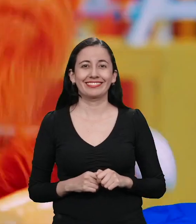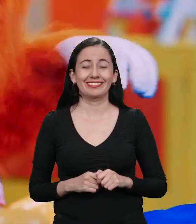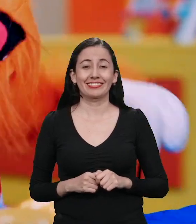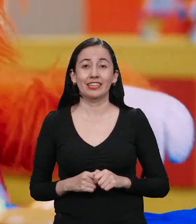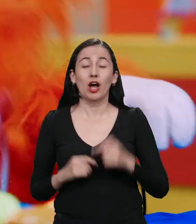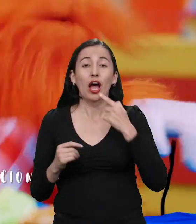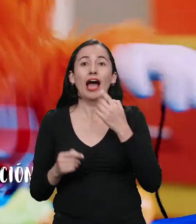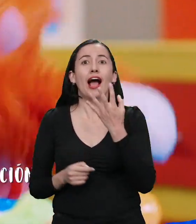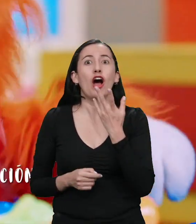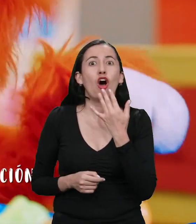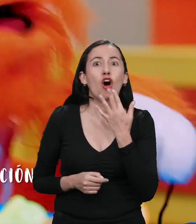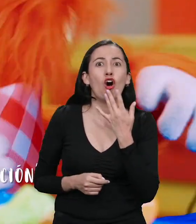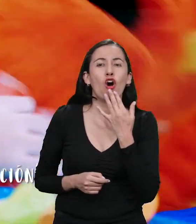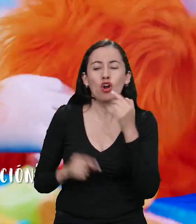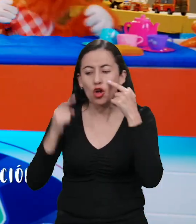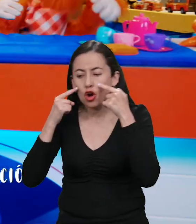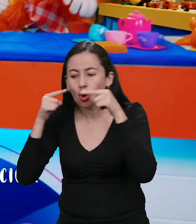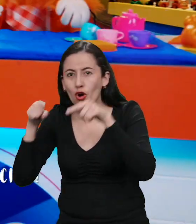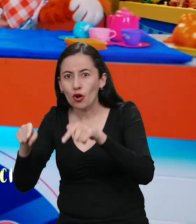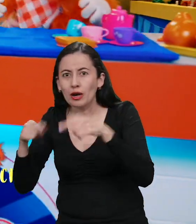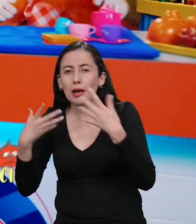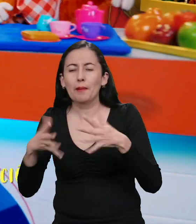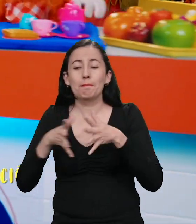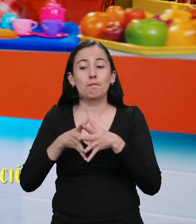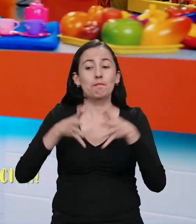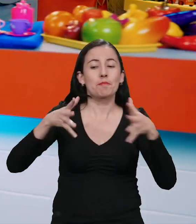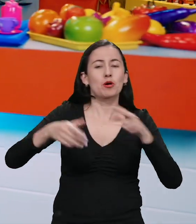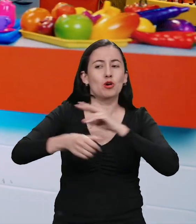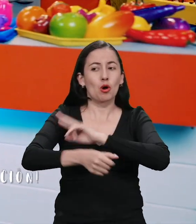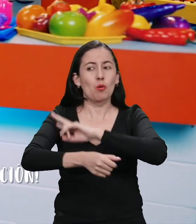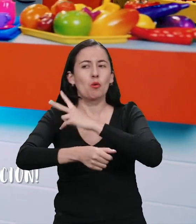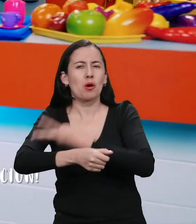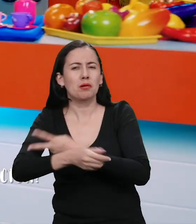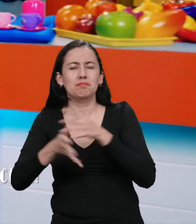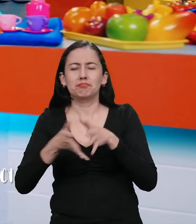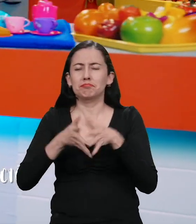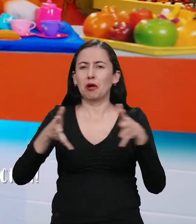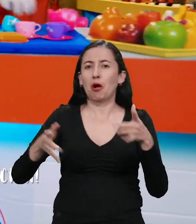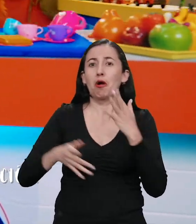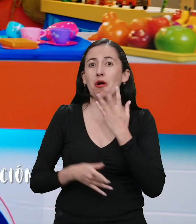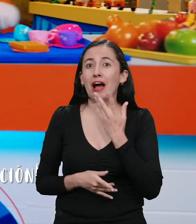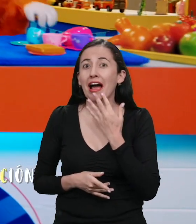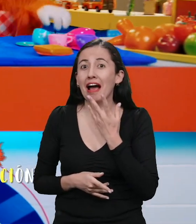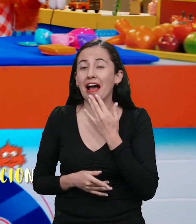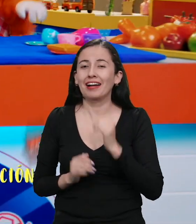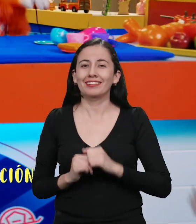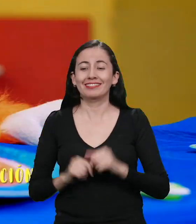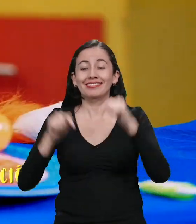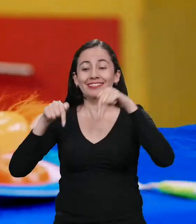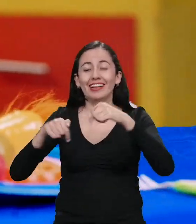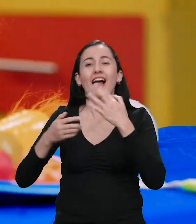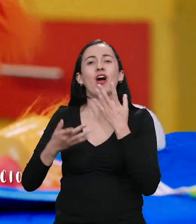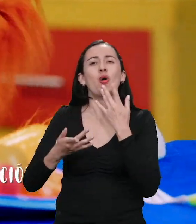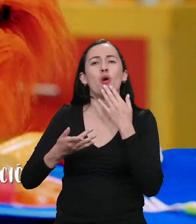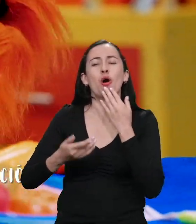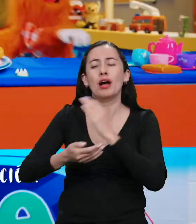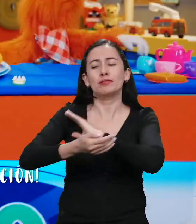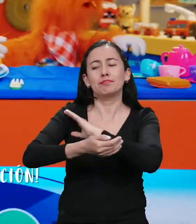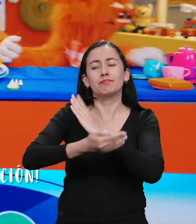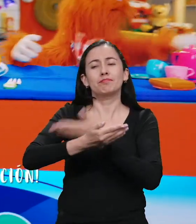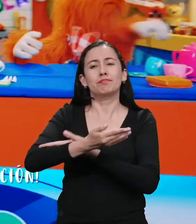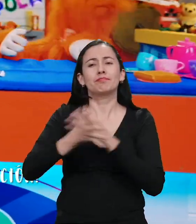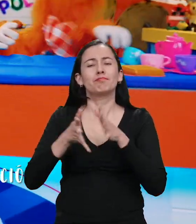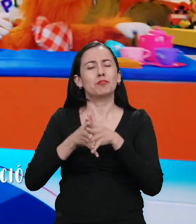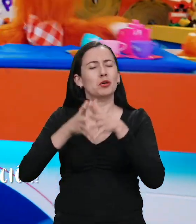En el color hay mucha nutrición. En el color hay mucha nutrición. En el color